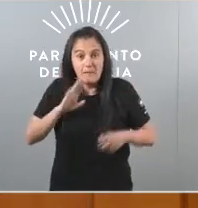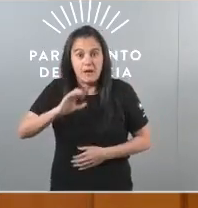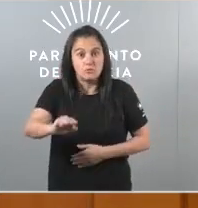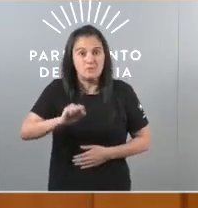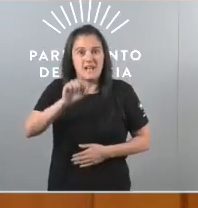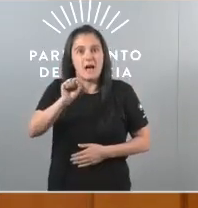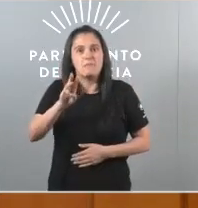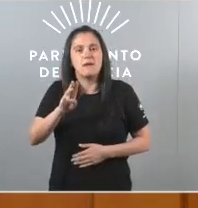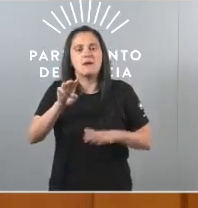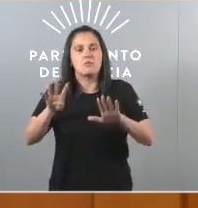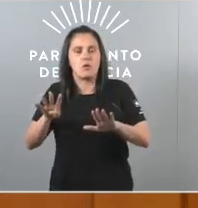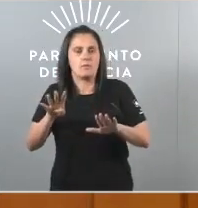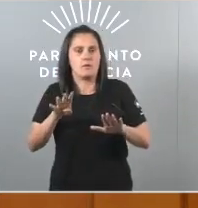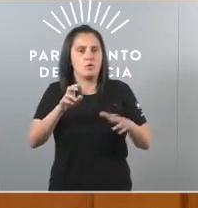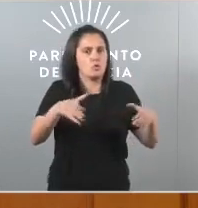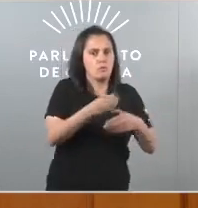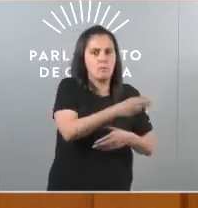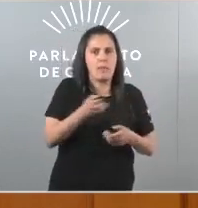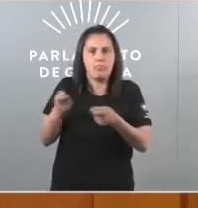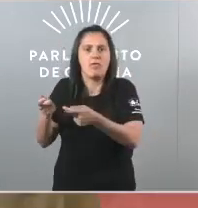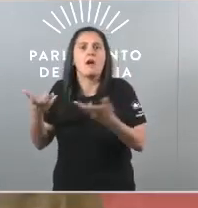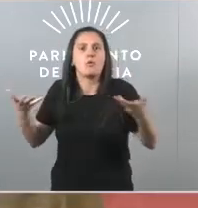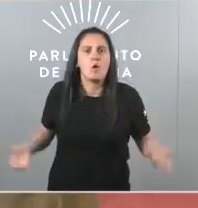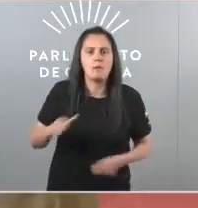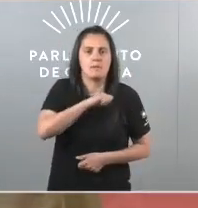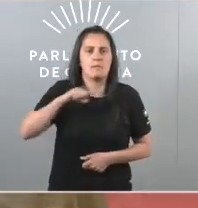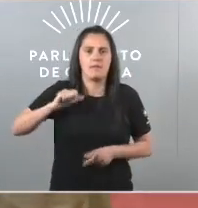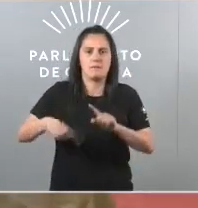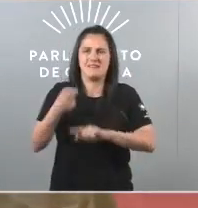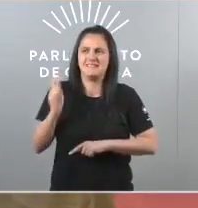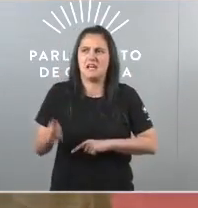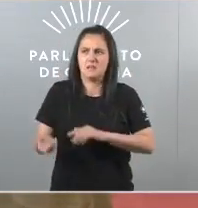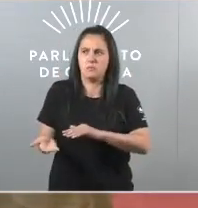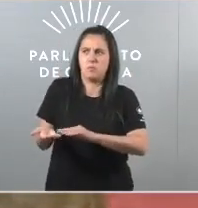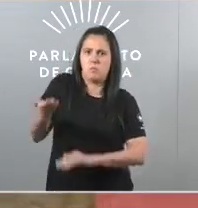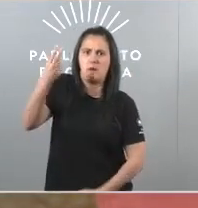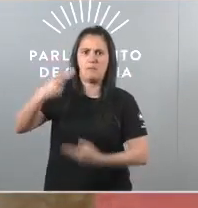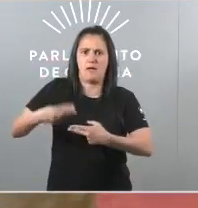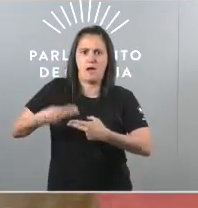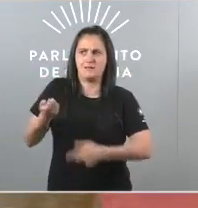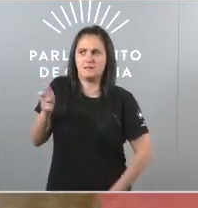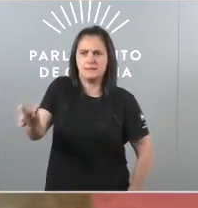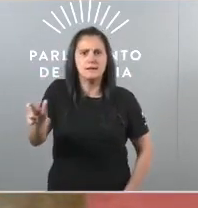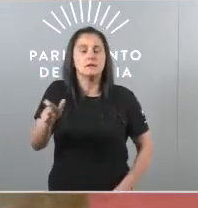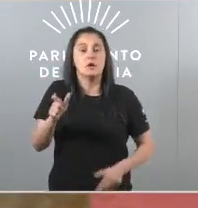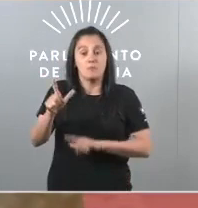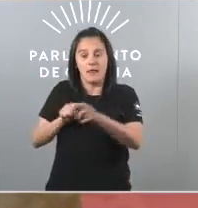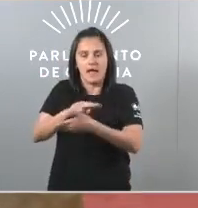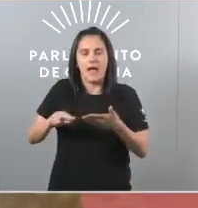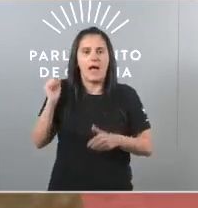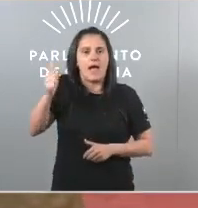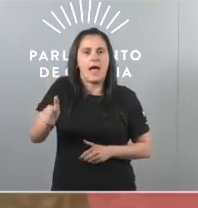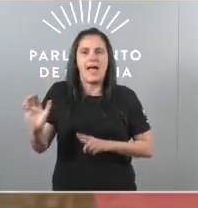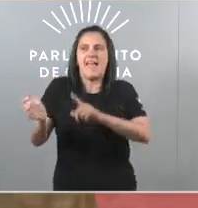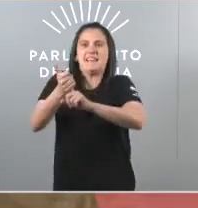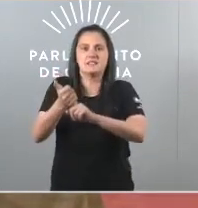Partido Popular fixo moitas aportacións privatización e suba continuada das peaxes O BNG conseguiu unha